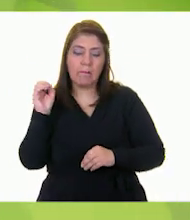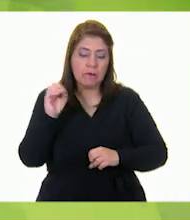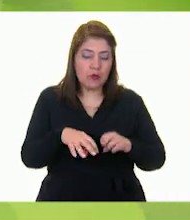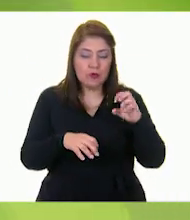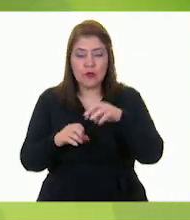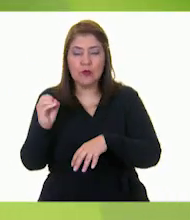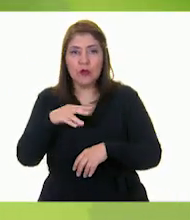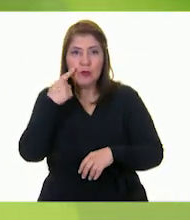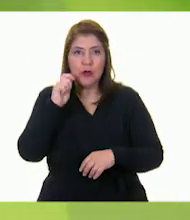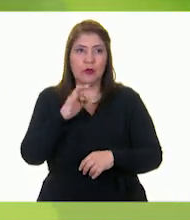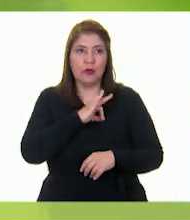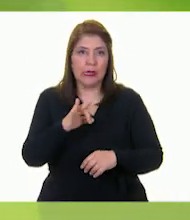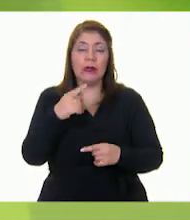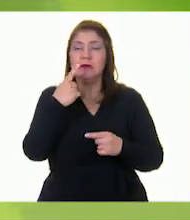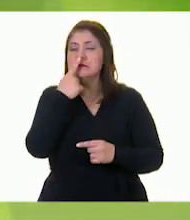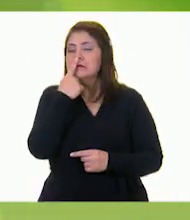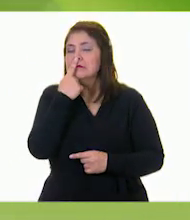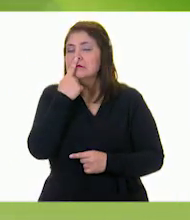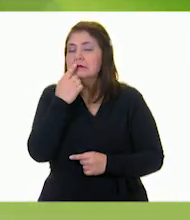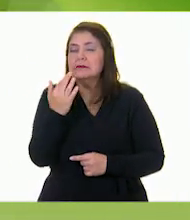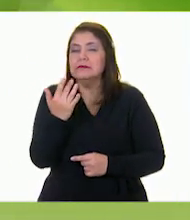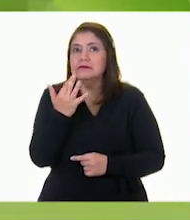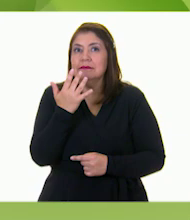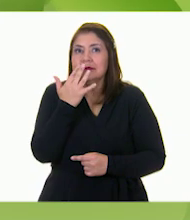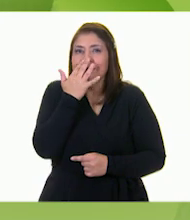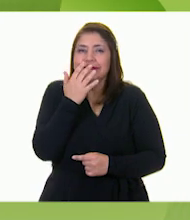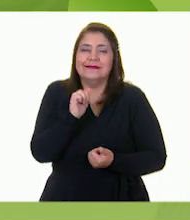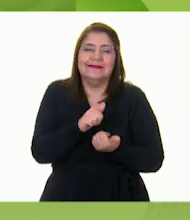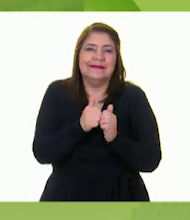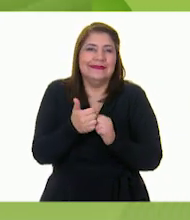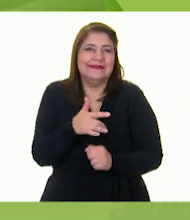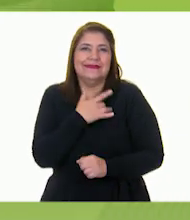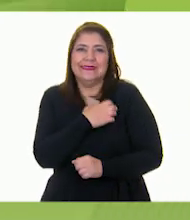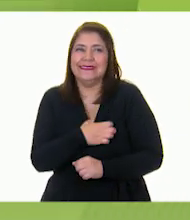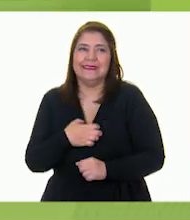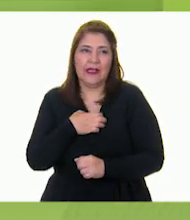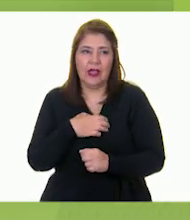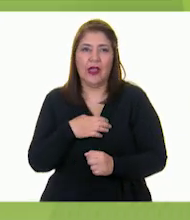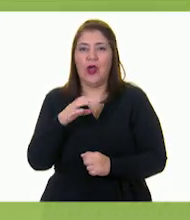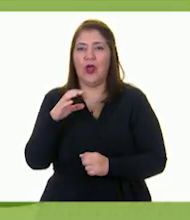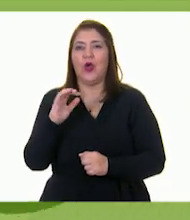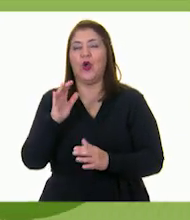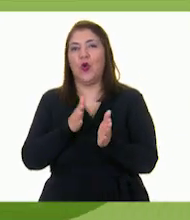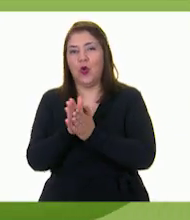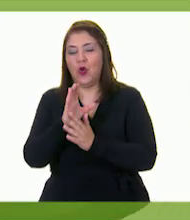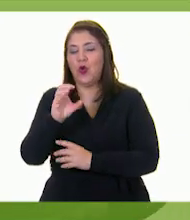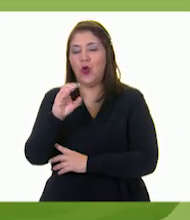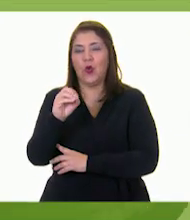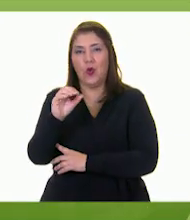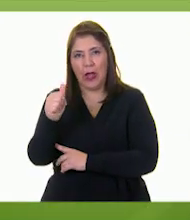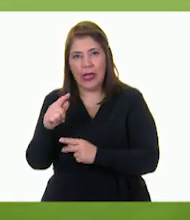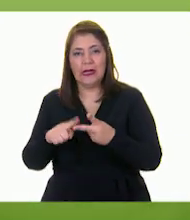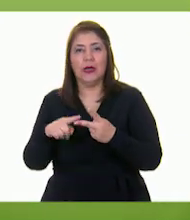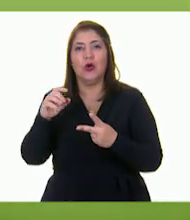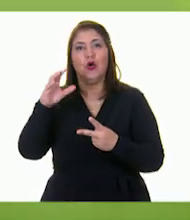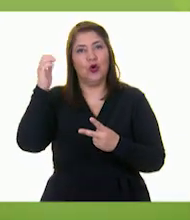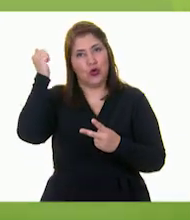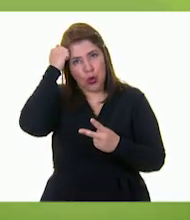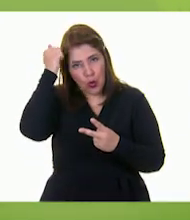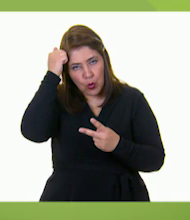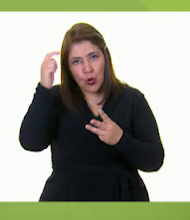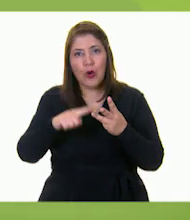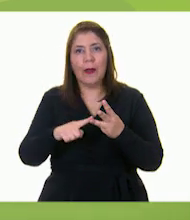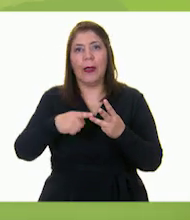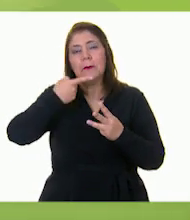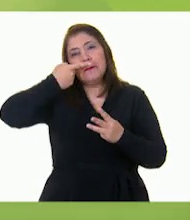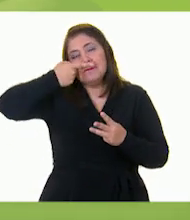en la mesa. Olores que lo ponen a uno de buen humor. Cocoa, coco, canela, mmm,